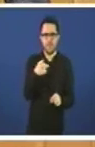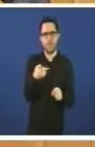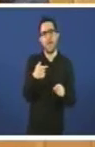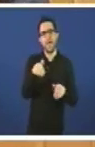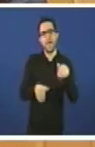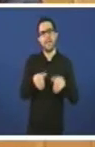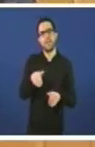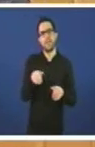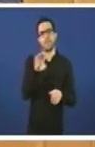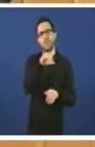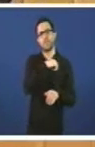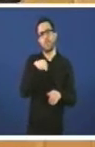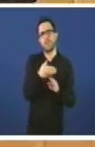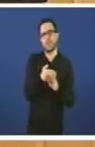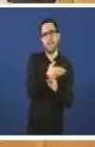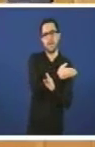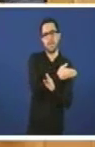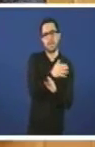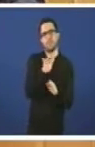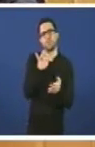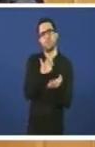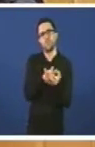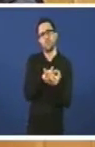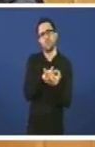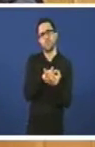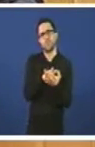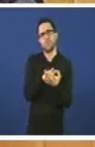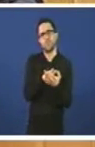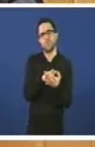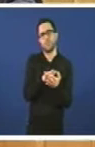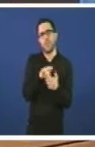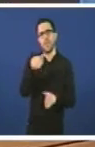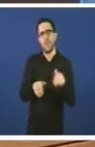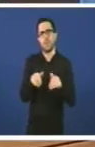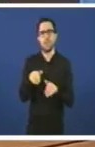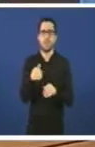houve unha manifestación. Antes das eleccións autonómicas...